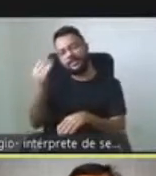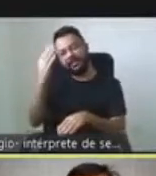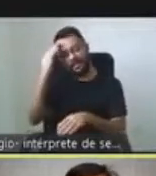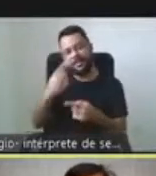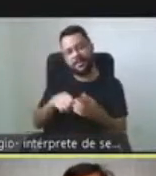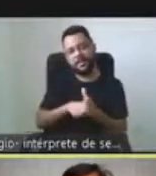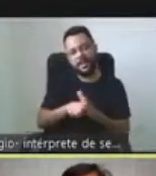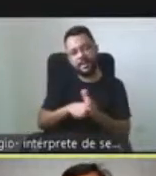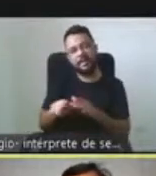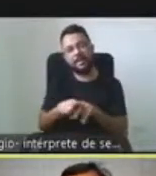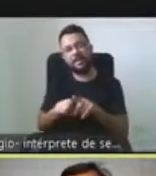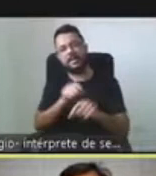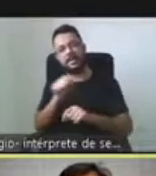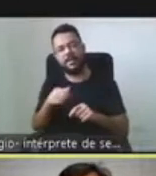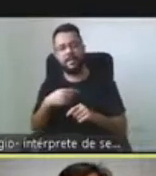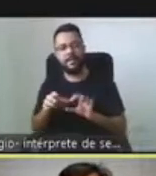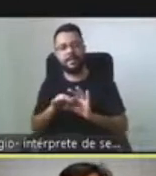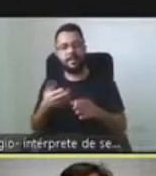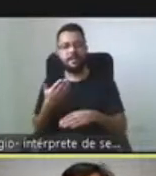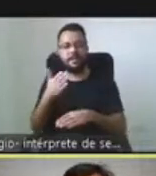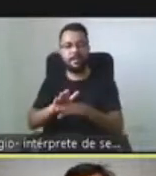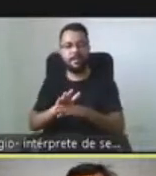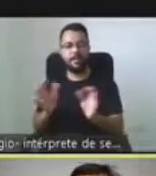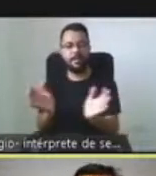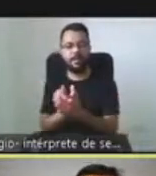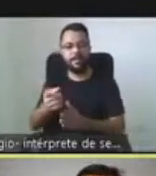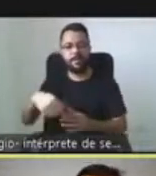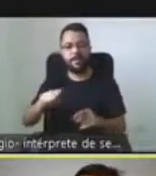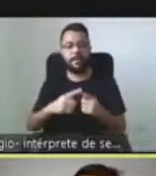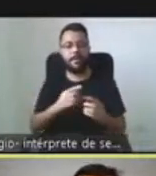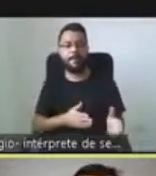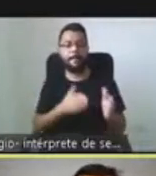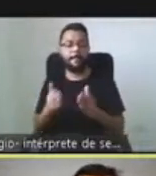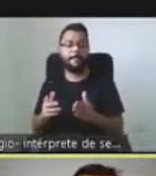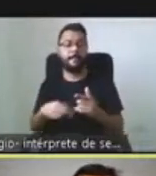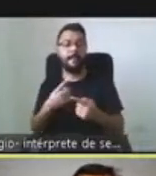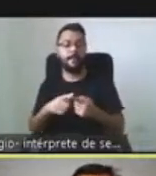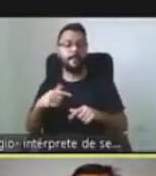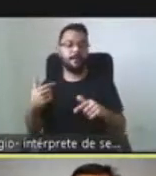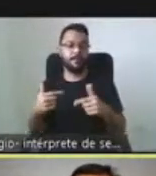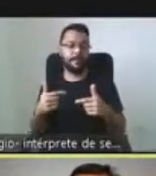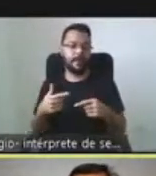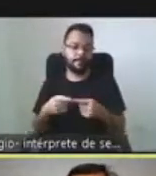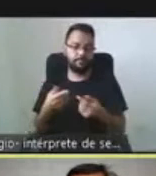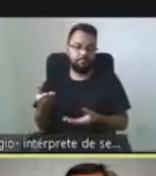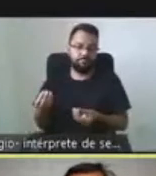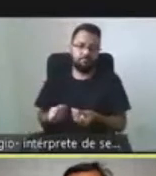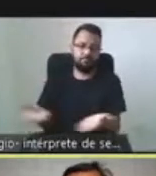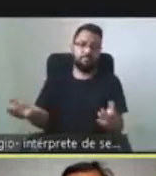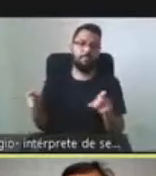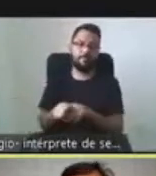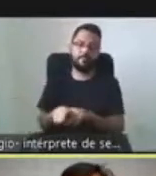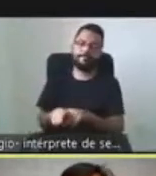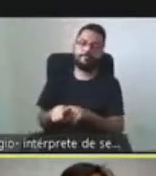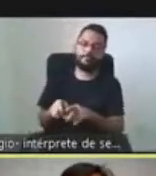y también llevan grupos de apoyo mutuo. Y en cuanto a los servicios, ofrecen servicios de información y orientación, pero